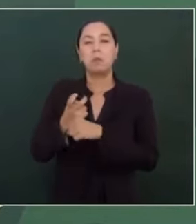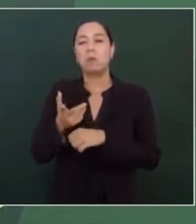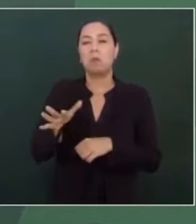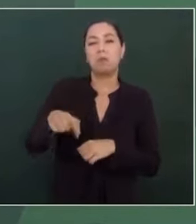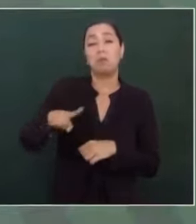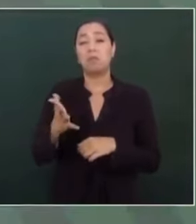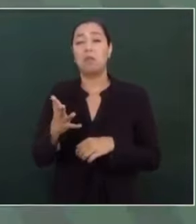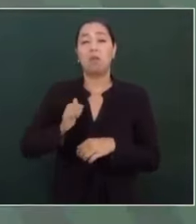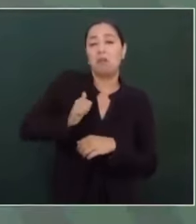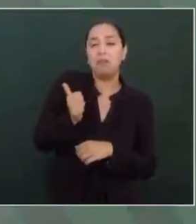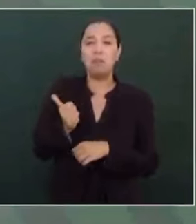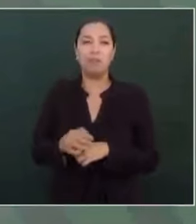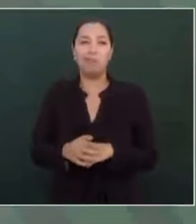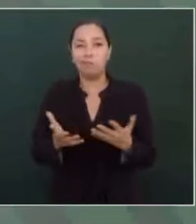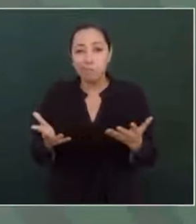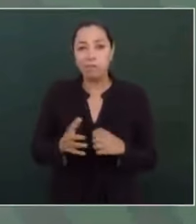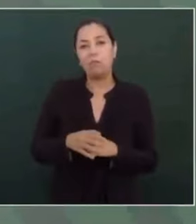arribista,